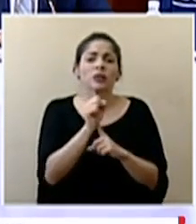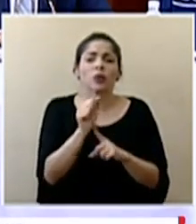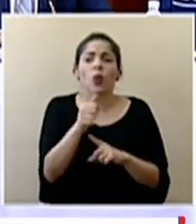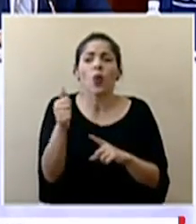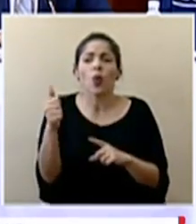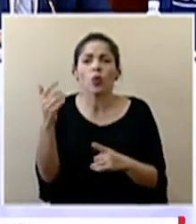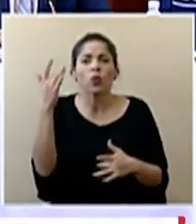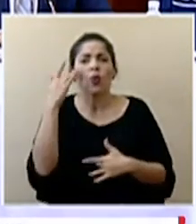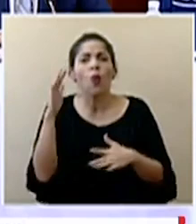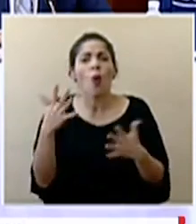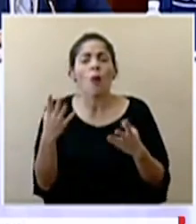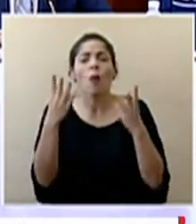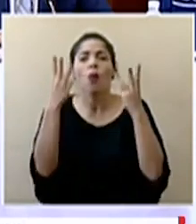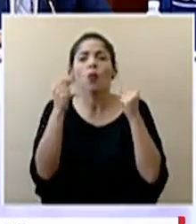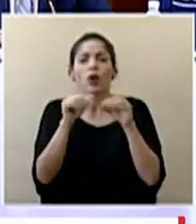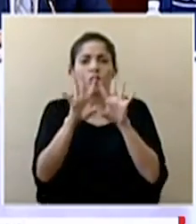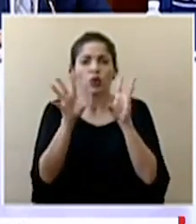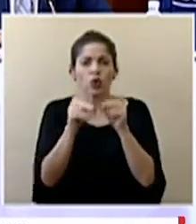demás y cuántos son